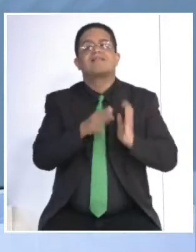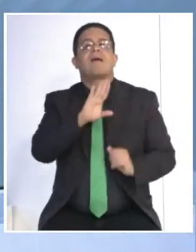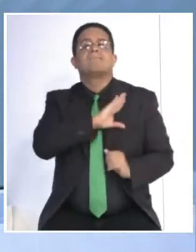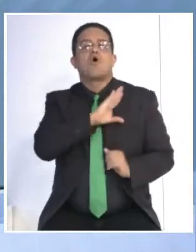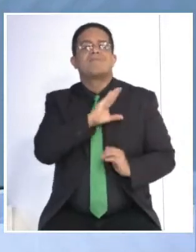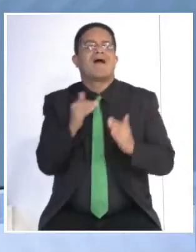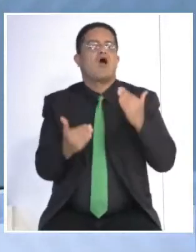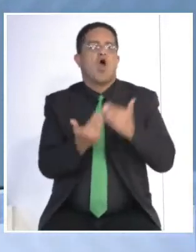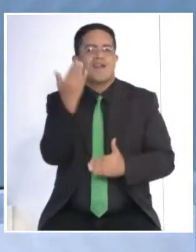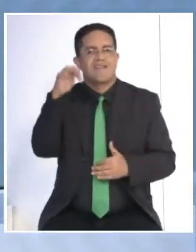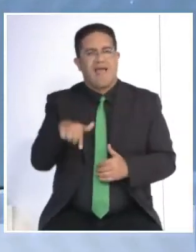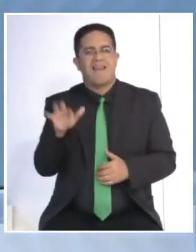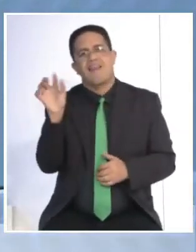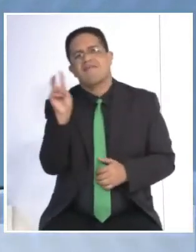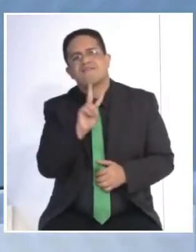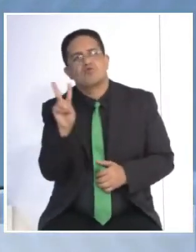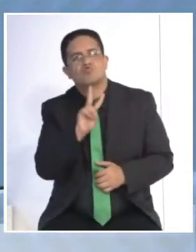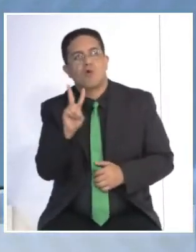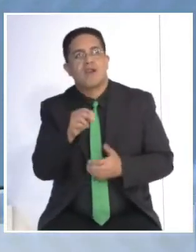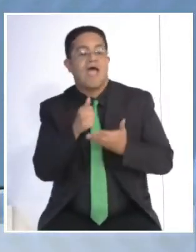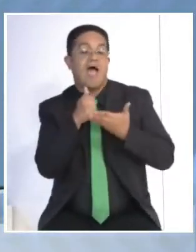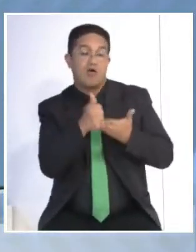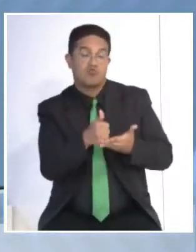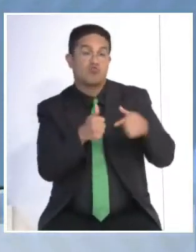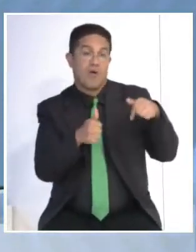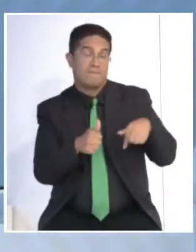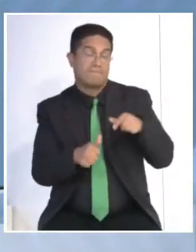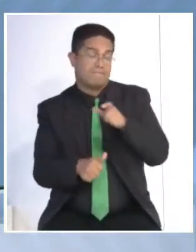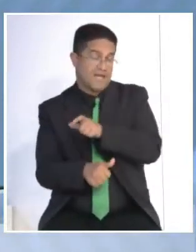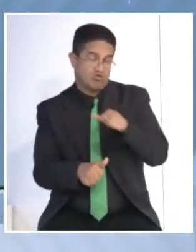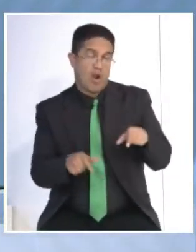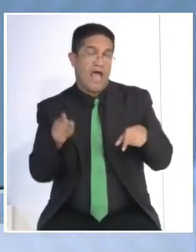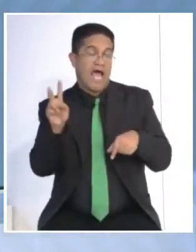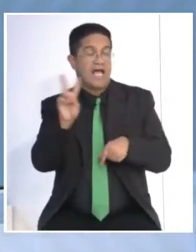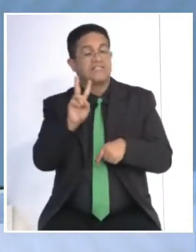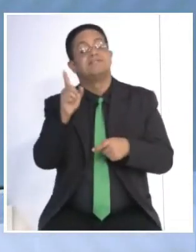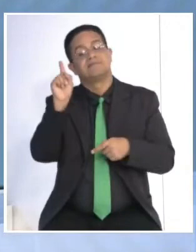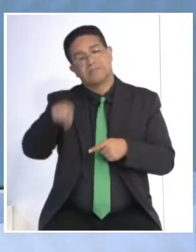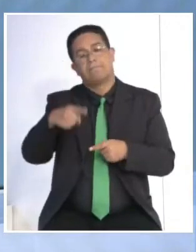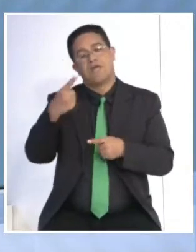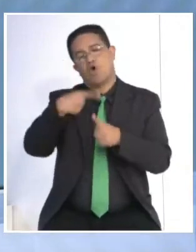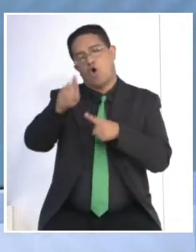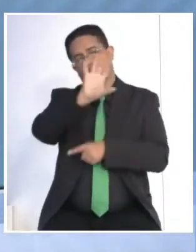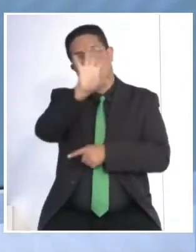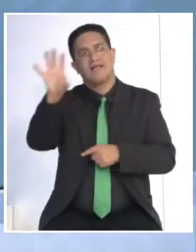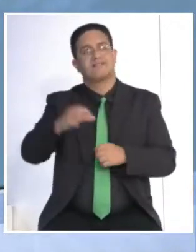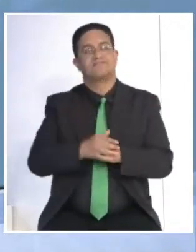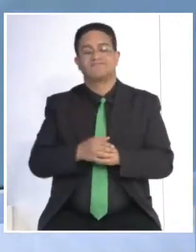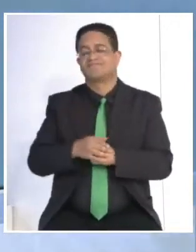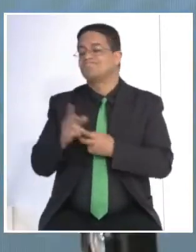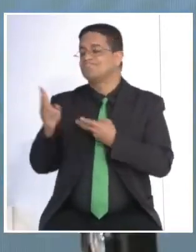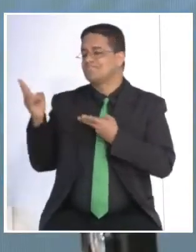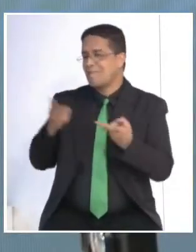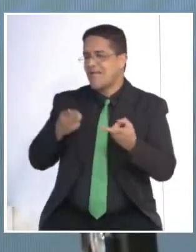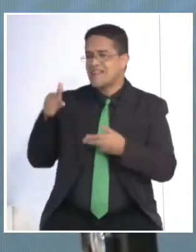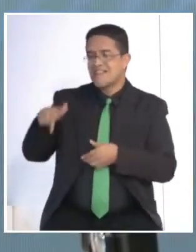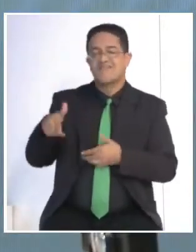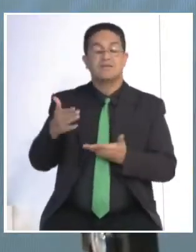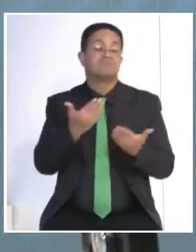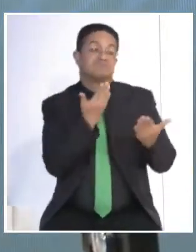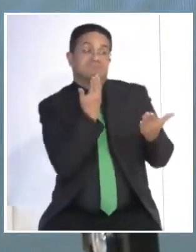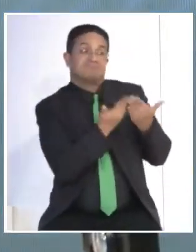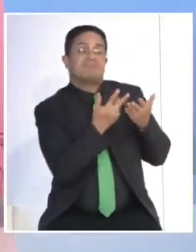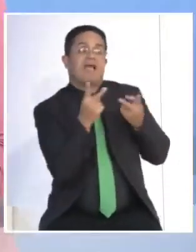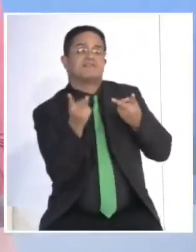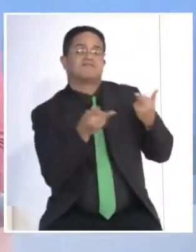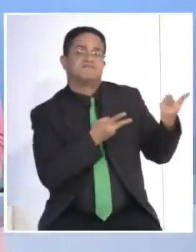...que ha llegado para ayudar a los pacientes en Venezuela, pero también ha trascendido fronteras. Doctora, gusto recibirla. Bienvenida. gracias por la